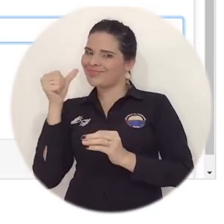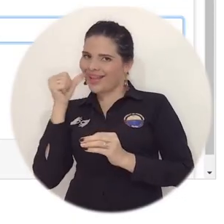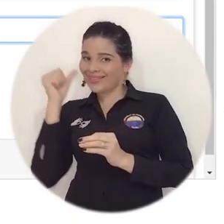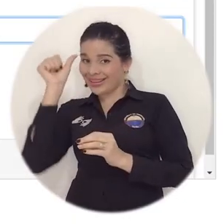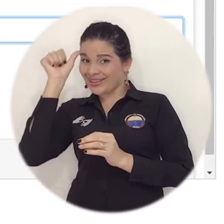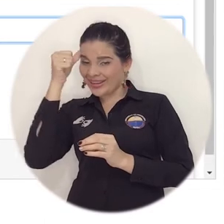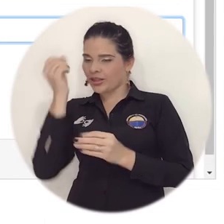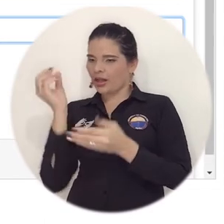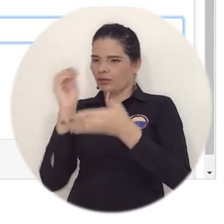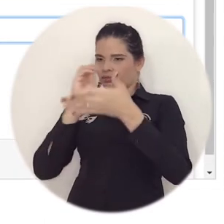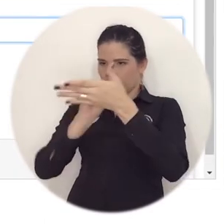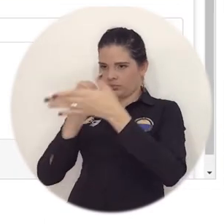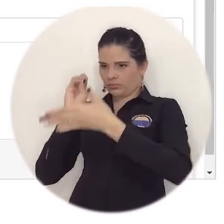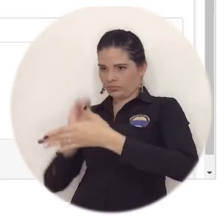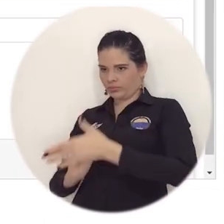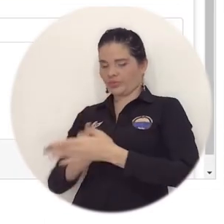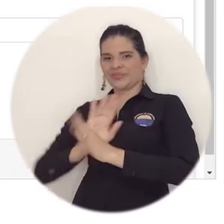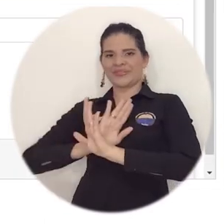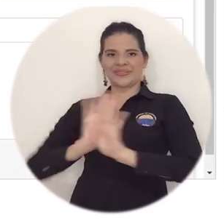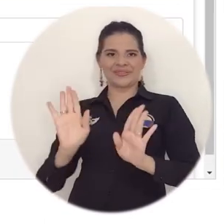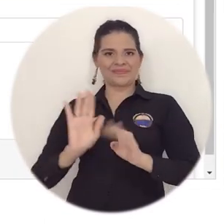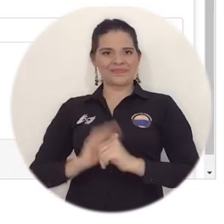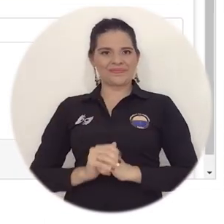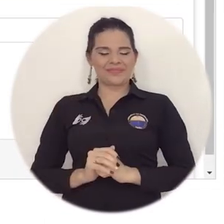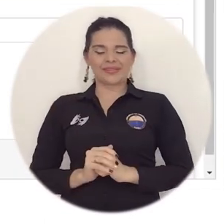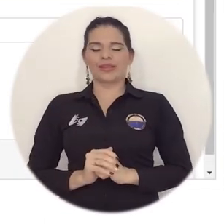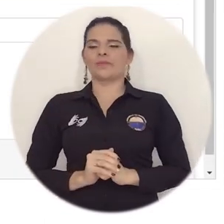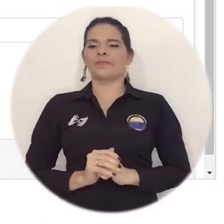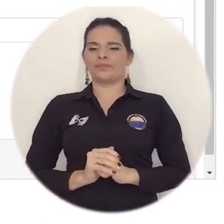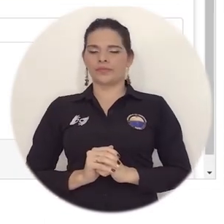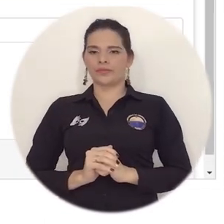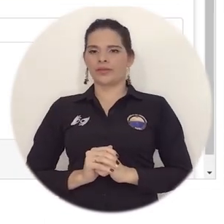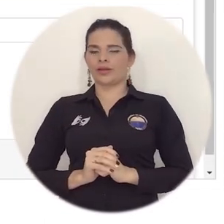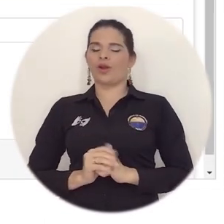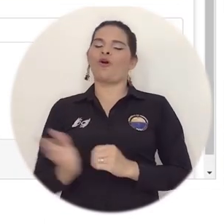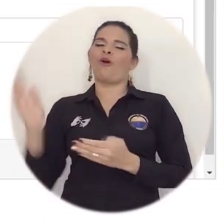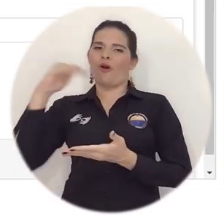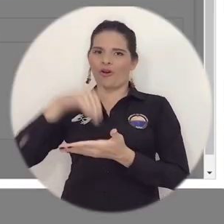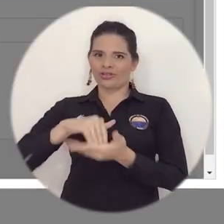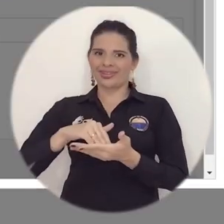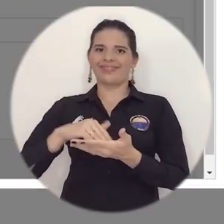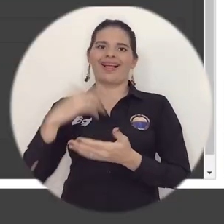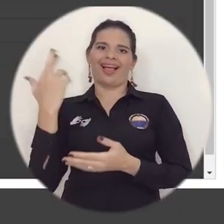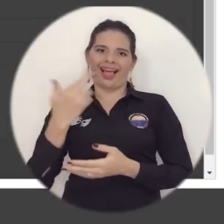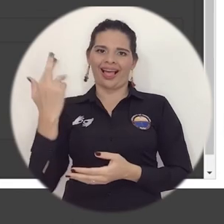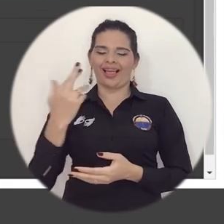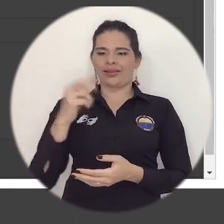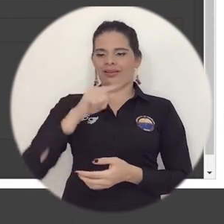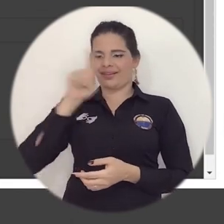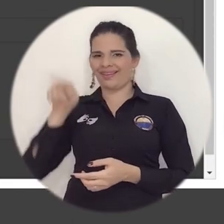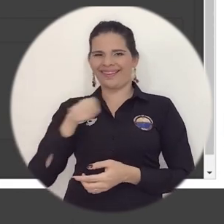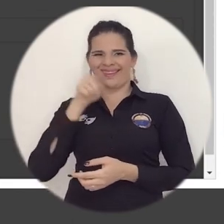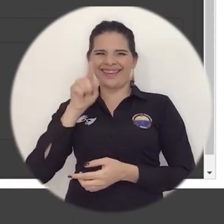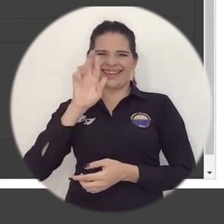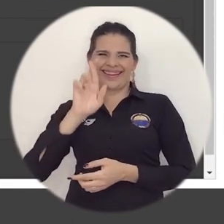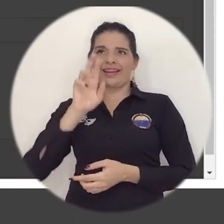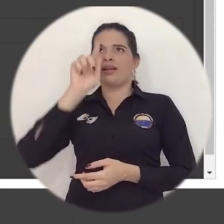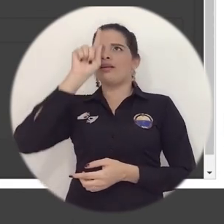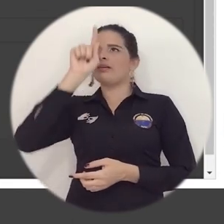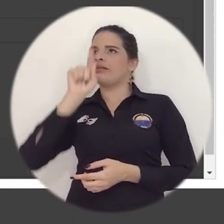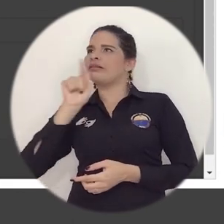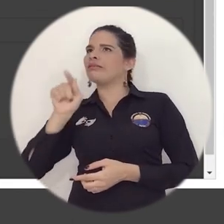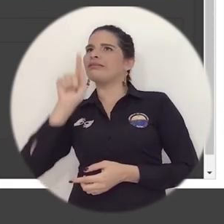Se tendrá que verificar un recaptcha y autenticarse en la aplicación. La plataforma arrojará